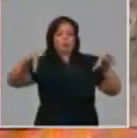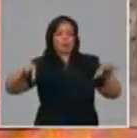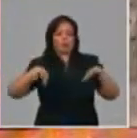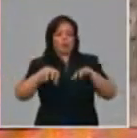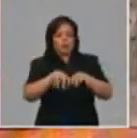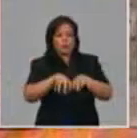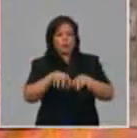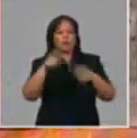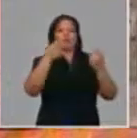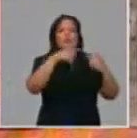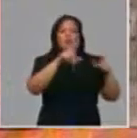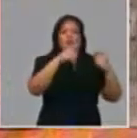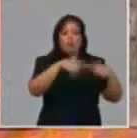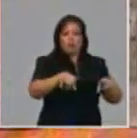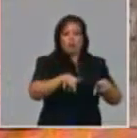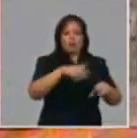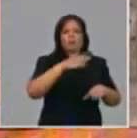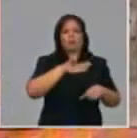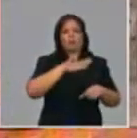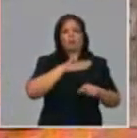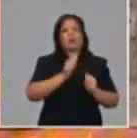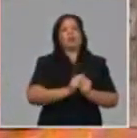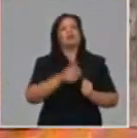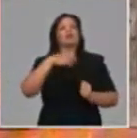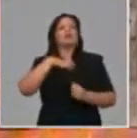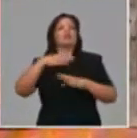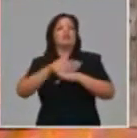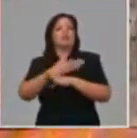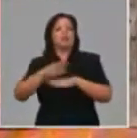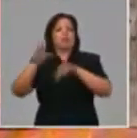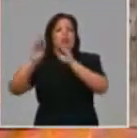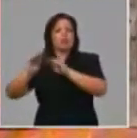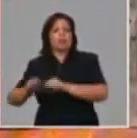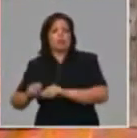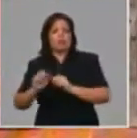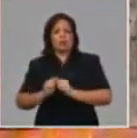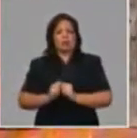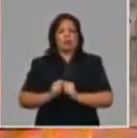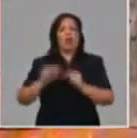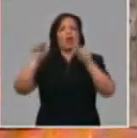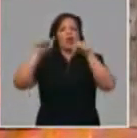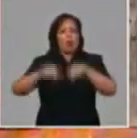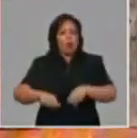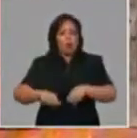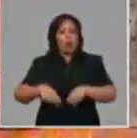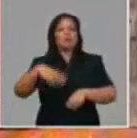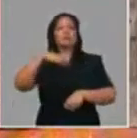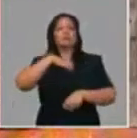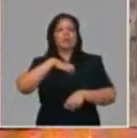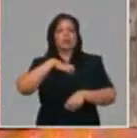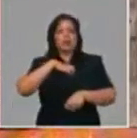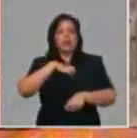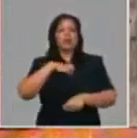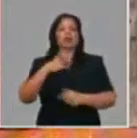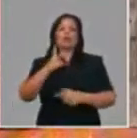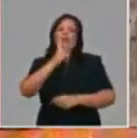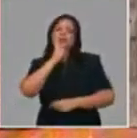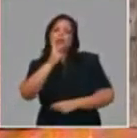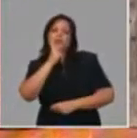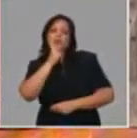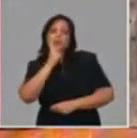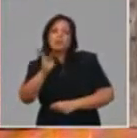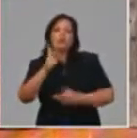también en los propios almacenes mayoristas nuestros, donde hoy se prestan estos servicios para las cooperativas no agropecuarias del